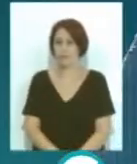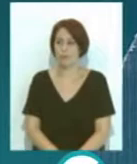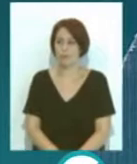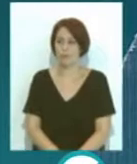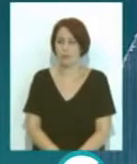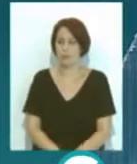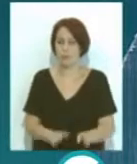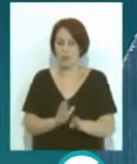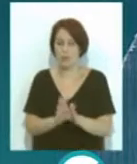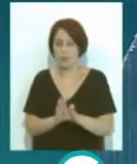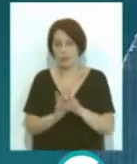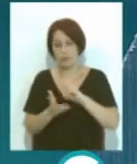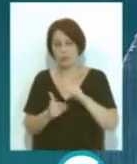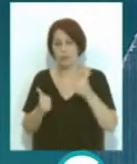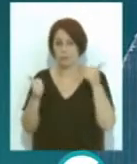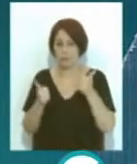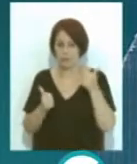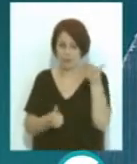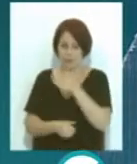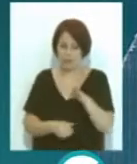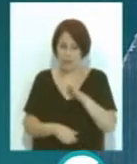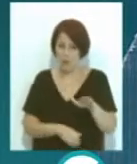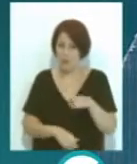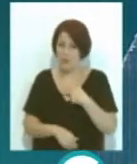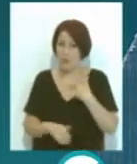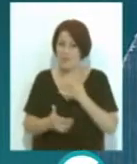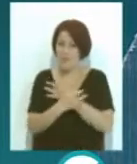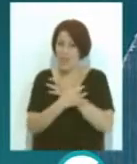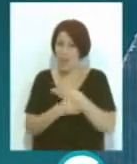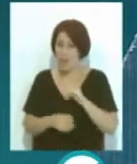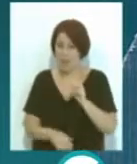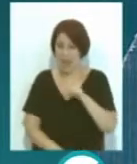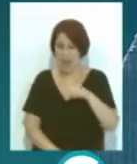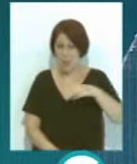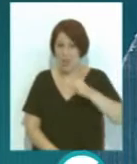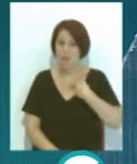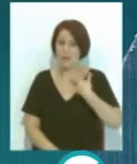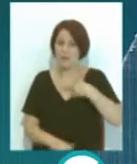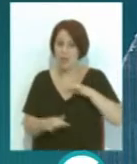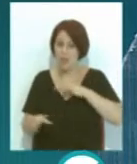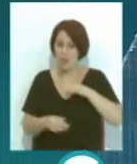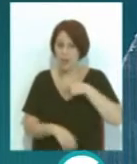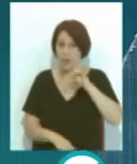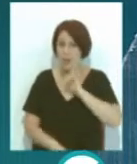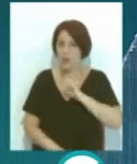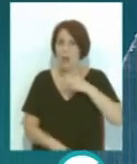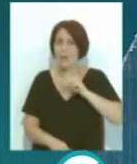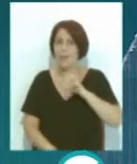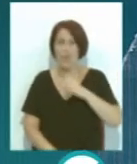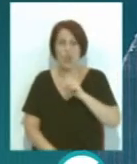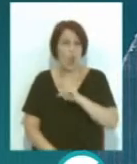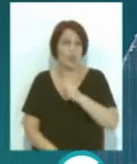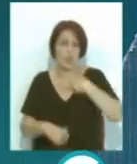Y seguimos con más noticias los pequeños de la guardería Virgen de la Palma han disfrutado de la obra Pedro y el Lobo un trabajo